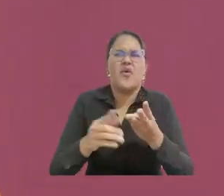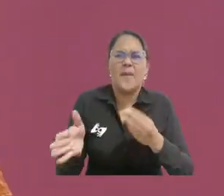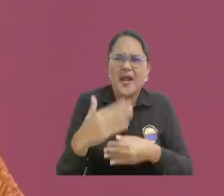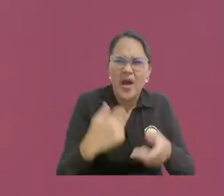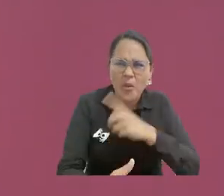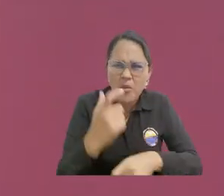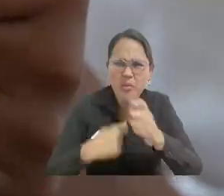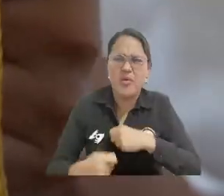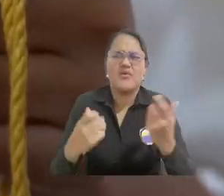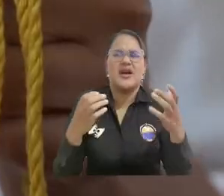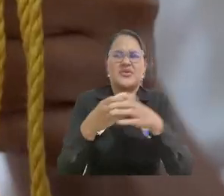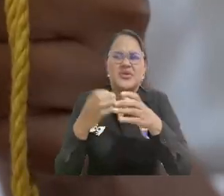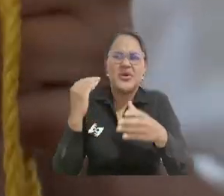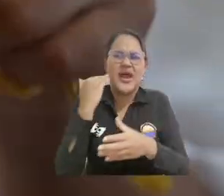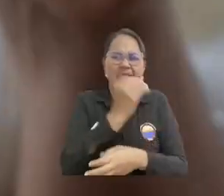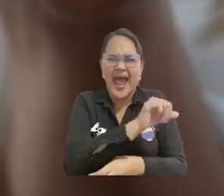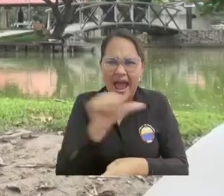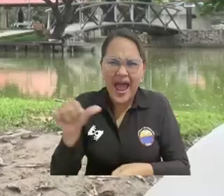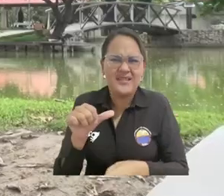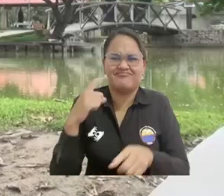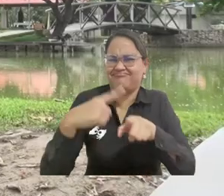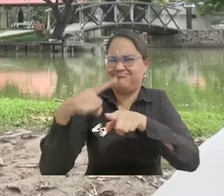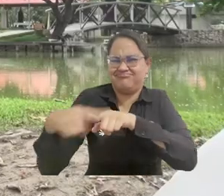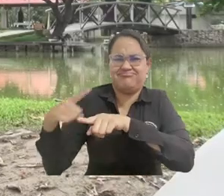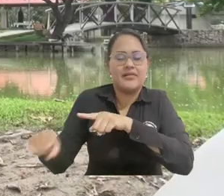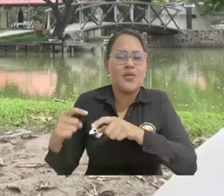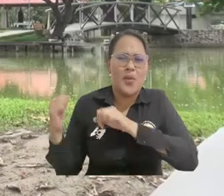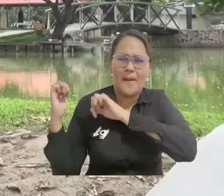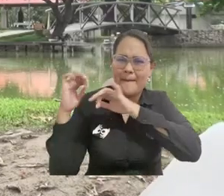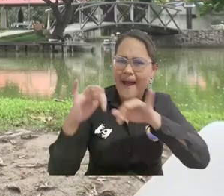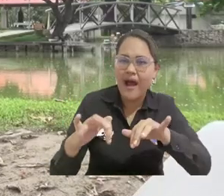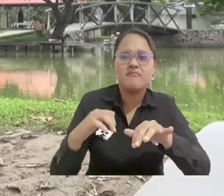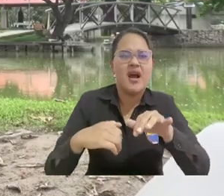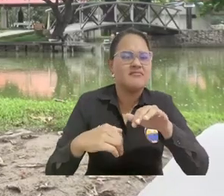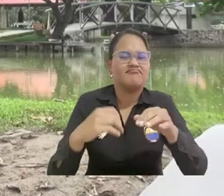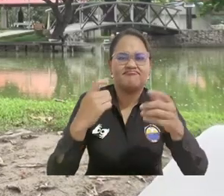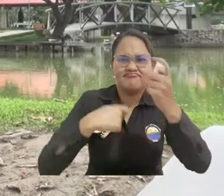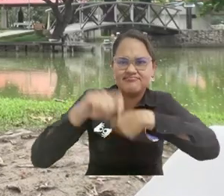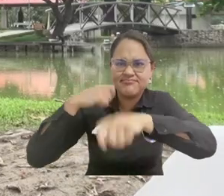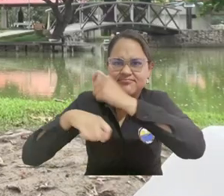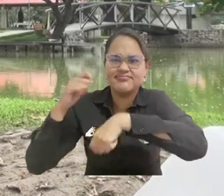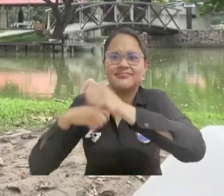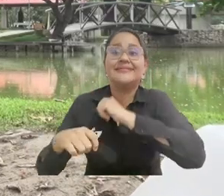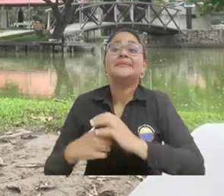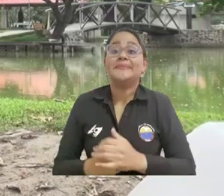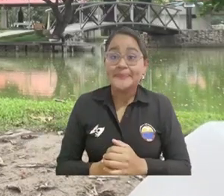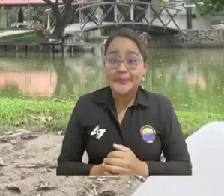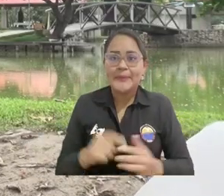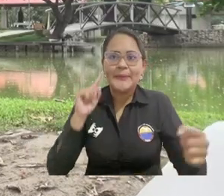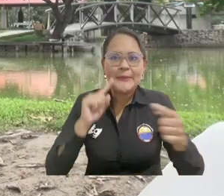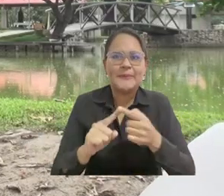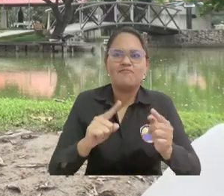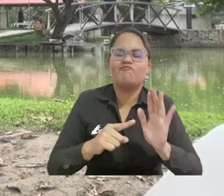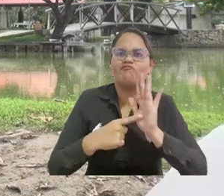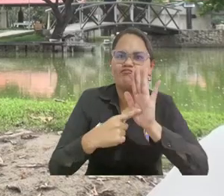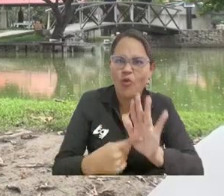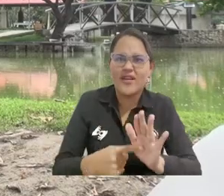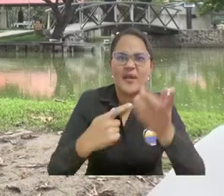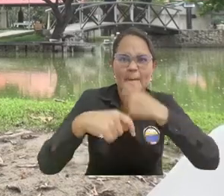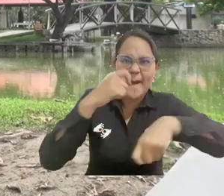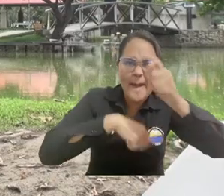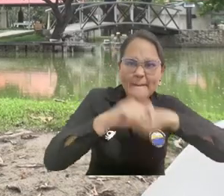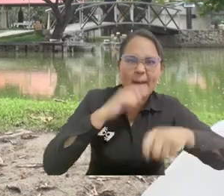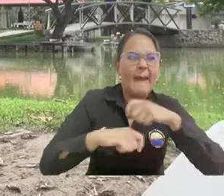asociaciones de mujeres, entre otros. Vamos a tener talla madera, vamos a tener trabajos en calabazos, vamos a tener